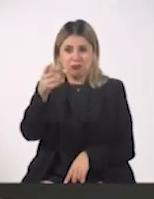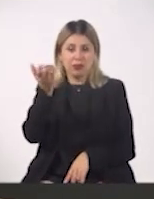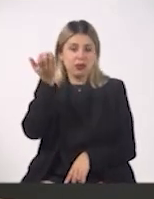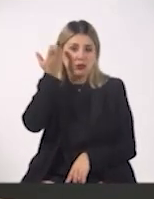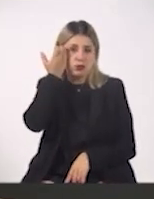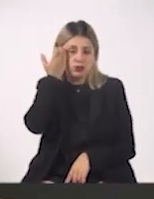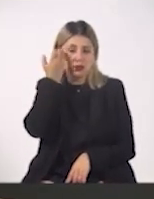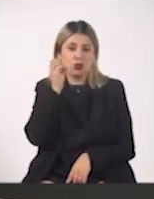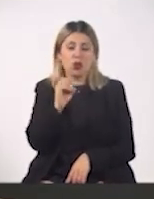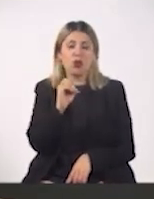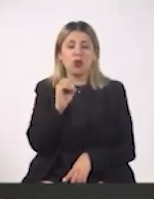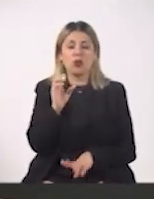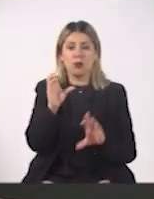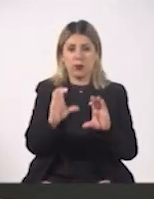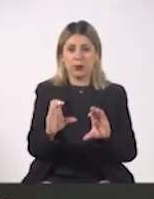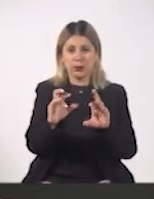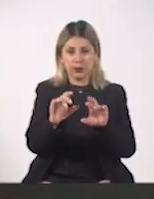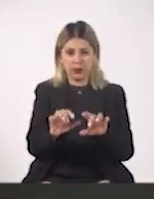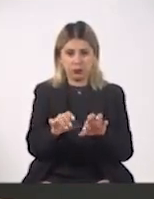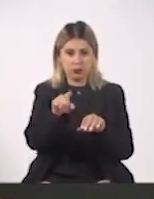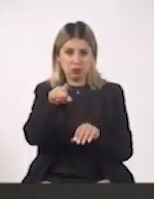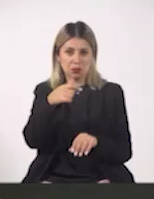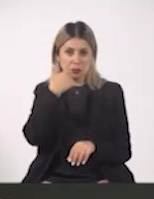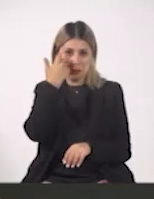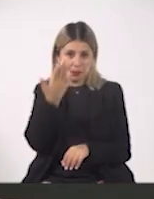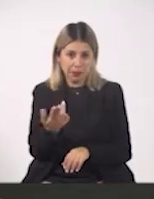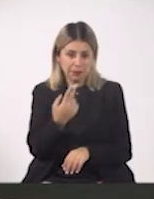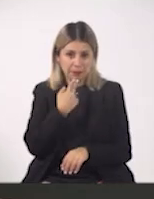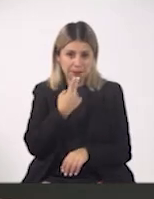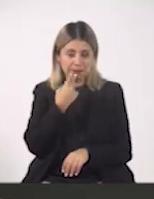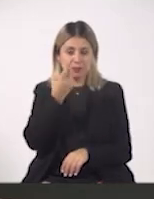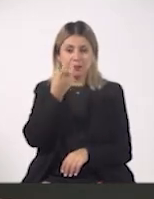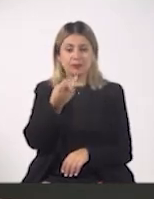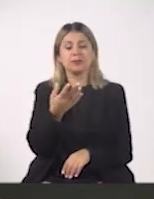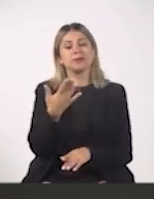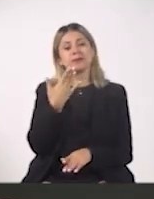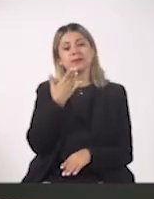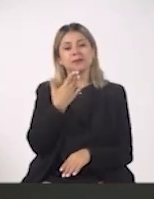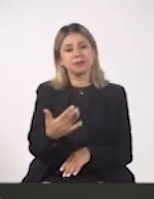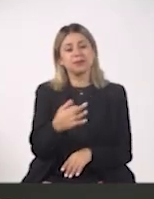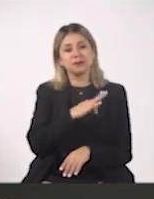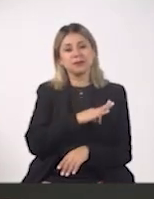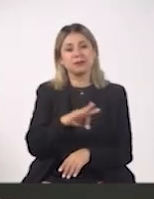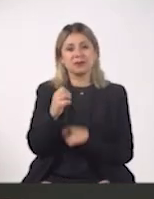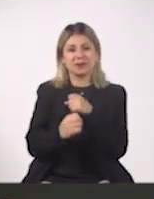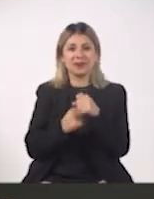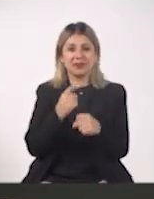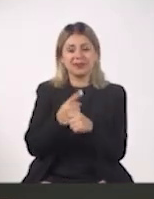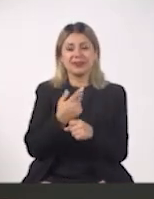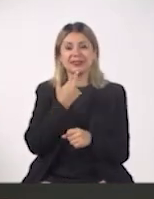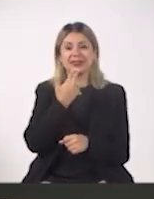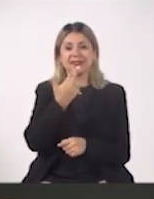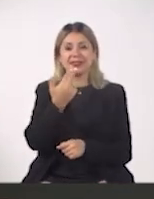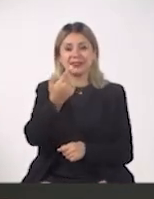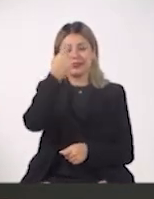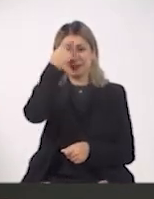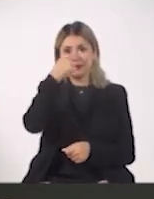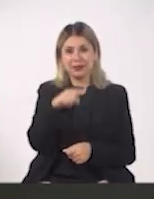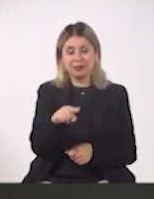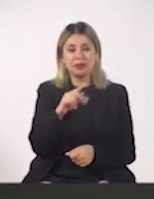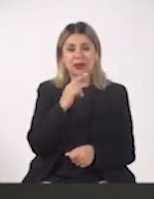o en nuestra computadora, de acuerdo al uso que tú quisieras darle, pues efectivamente tendrás oportunidades de poder tener